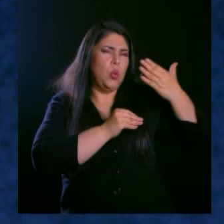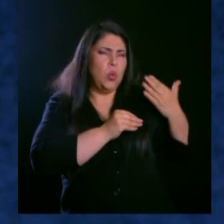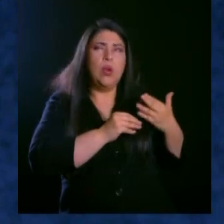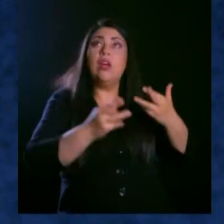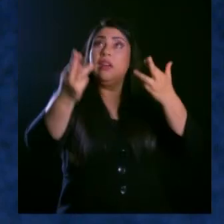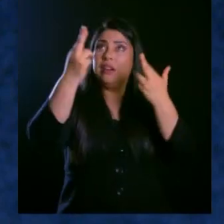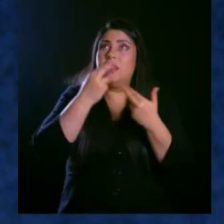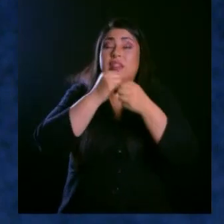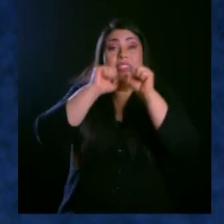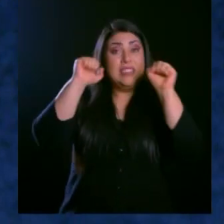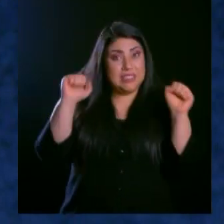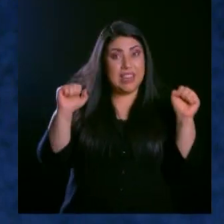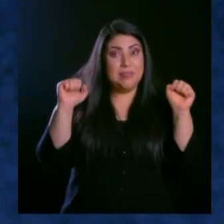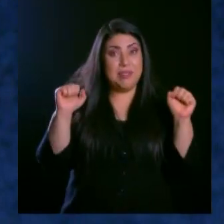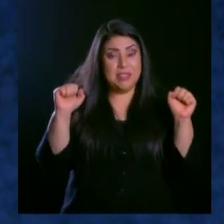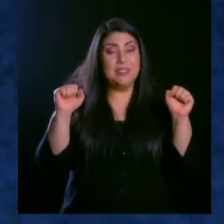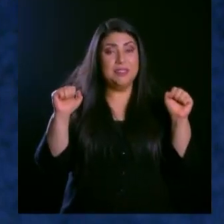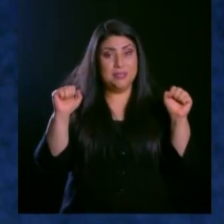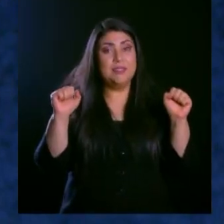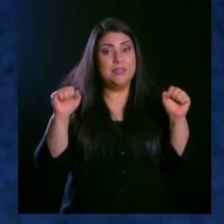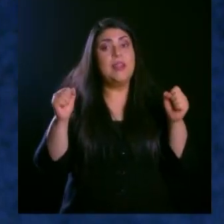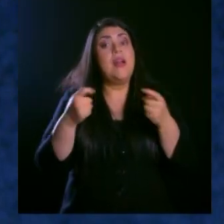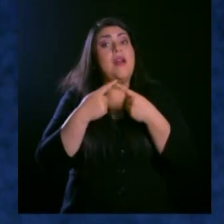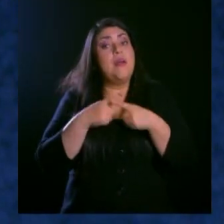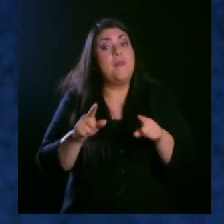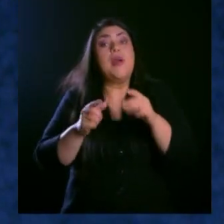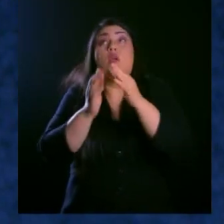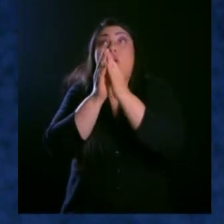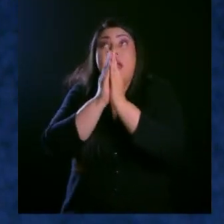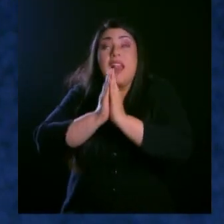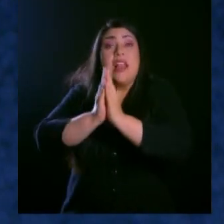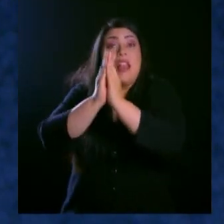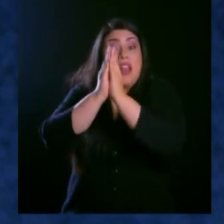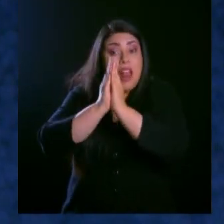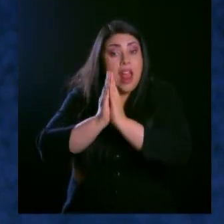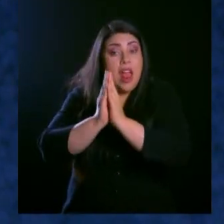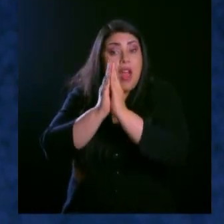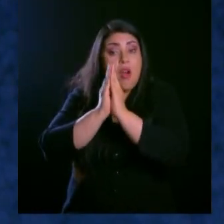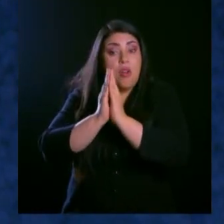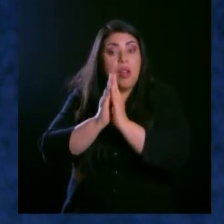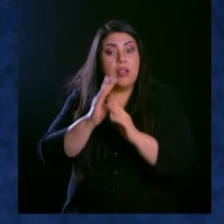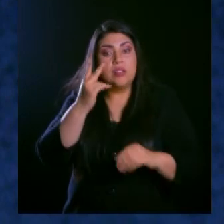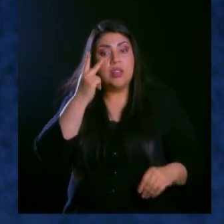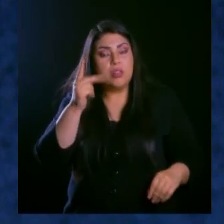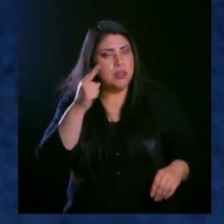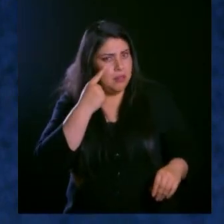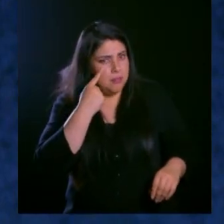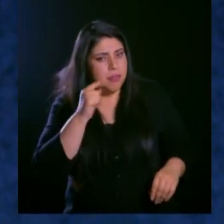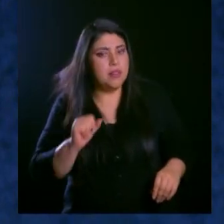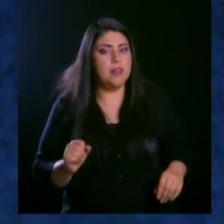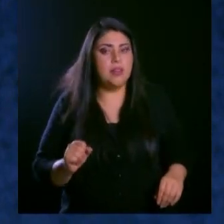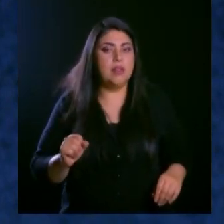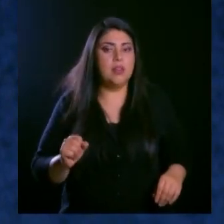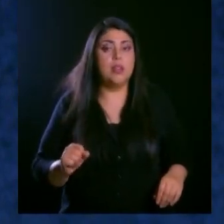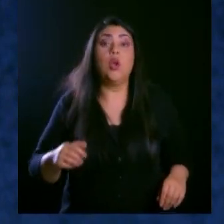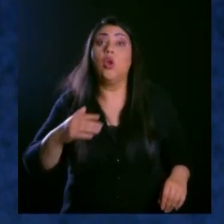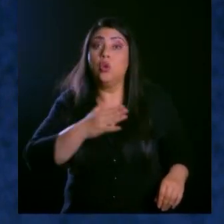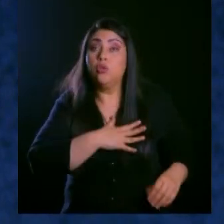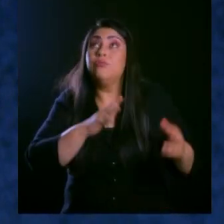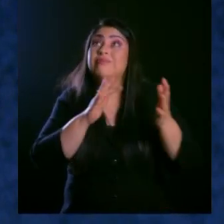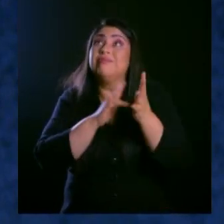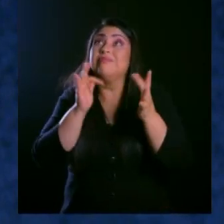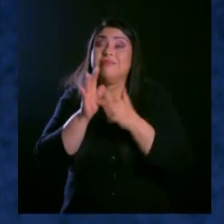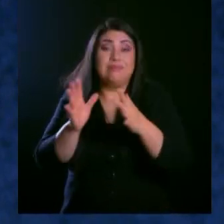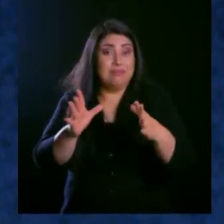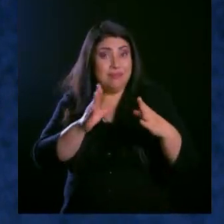Salvador, algo invisible, pero en la oración hay algo visible. Mira, yo acepto a Jesús como mi